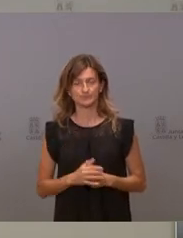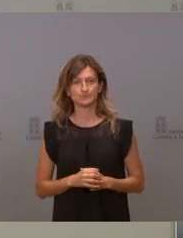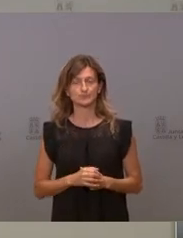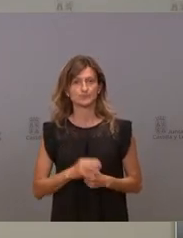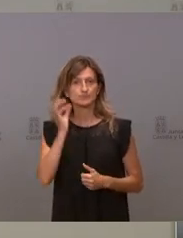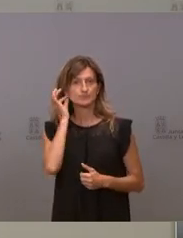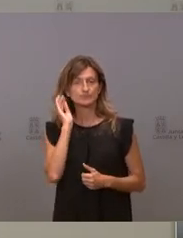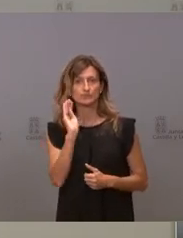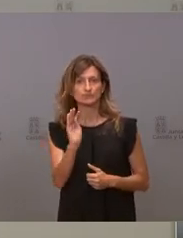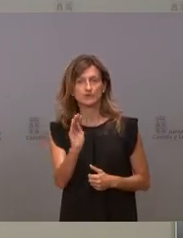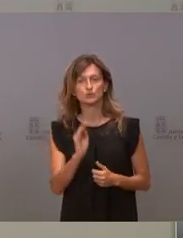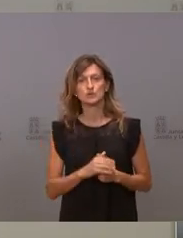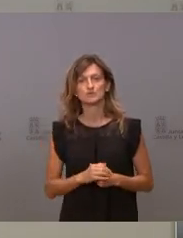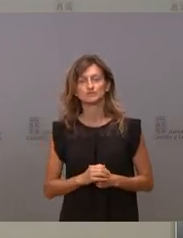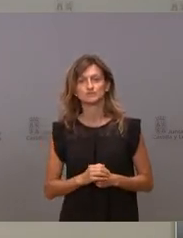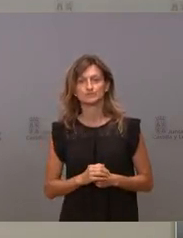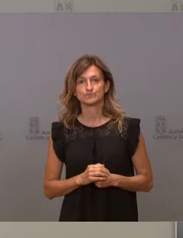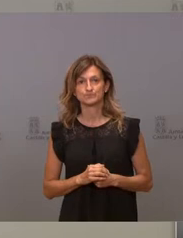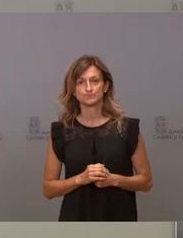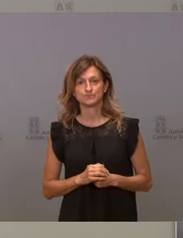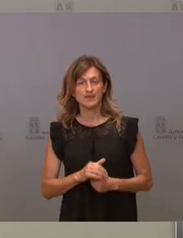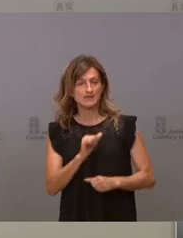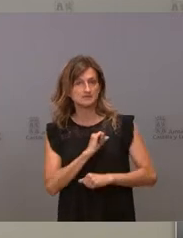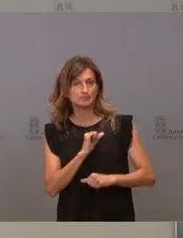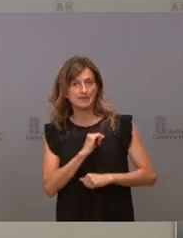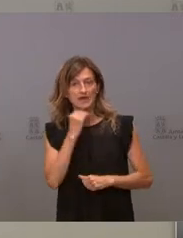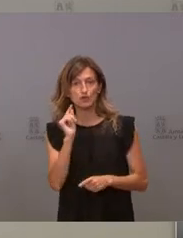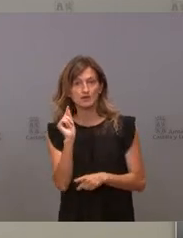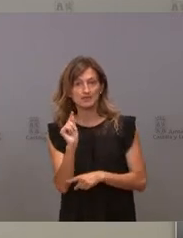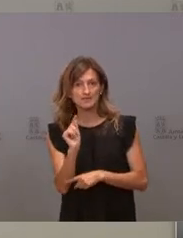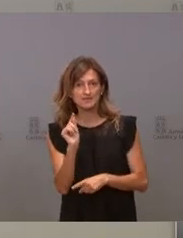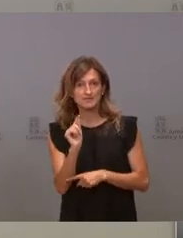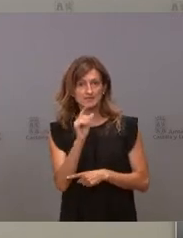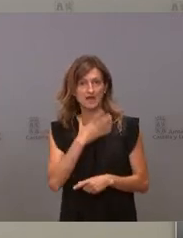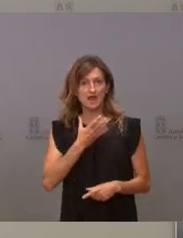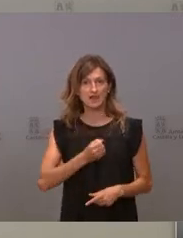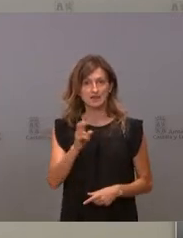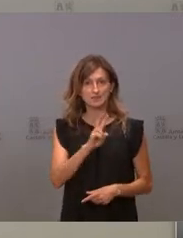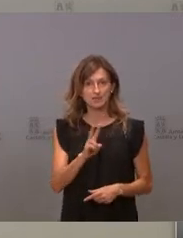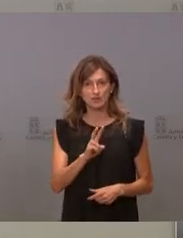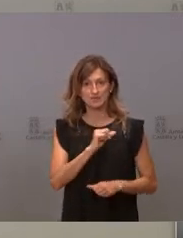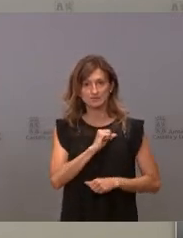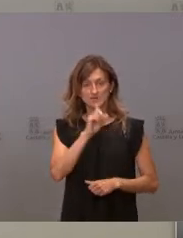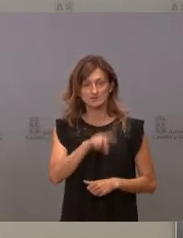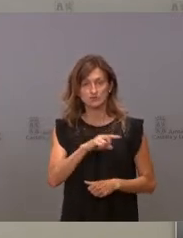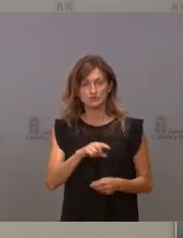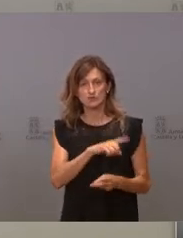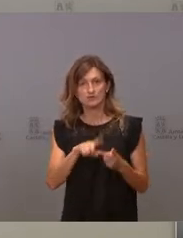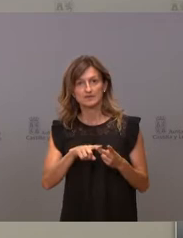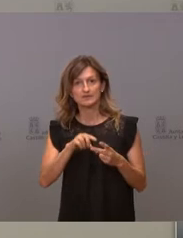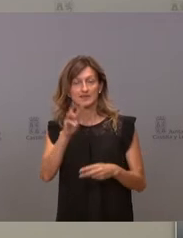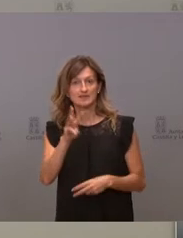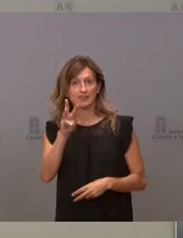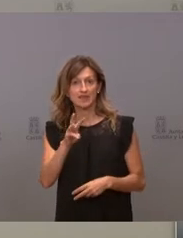Sí. Preguntarle si espera alguna crítica a mayores también desde el alcalde de Valladolid y otras dos cuestiones sobre la tercera dosis.